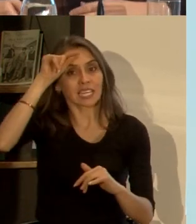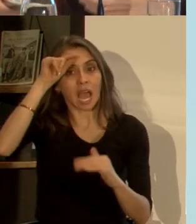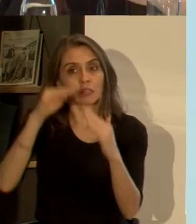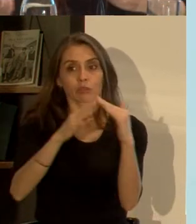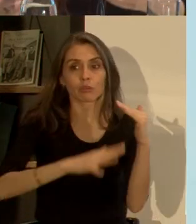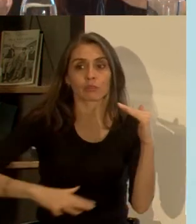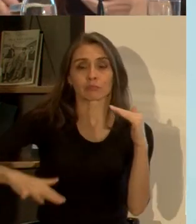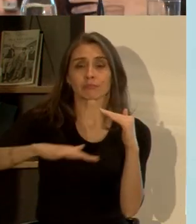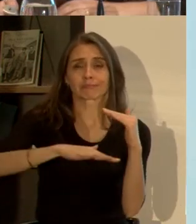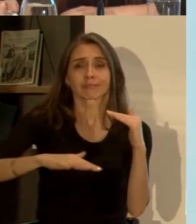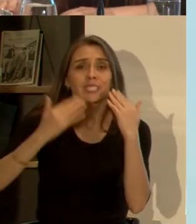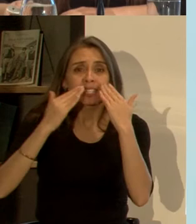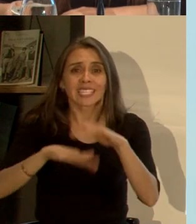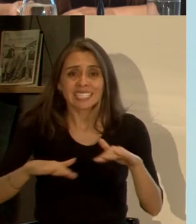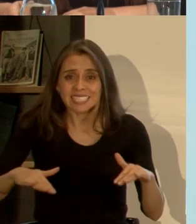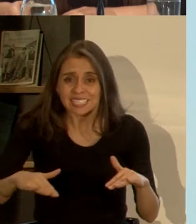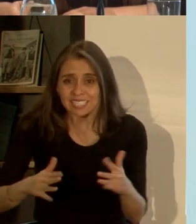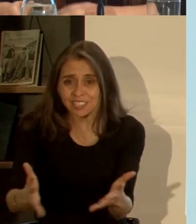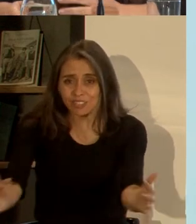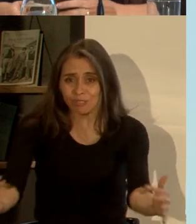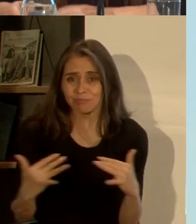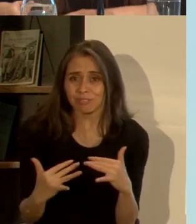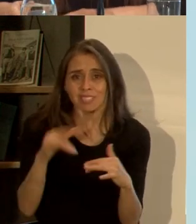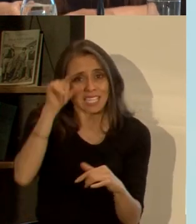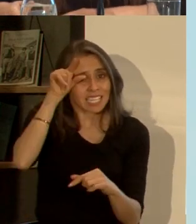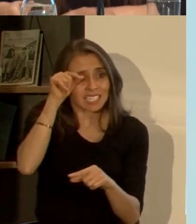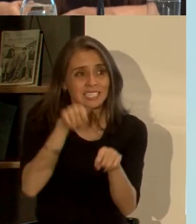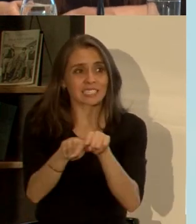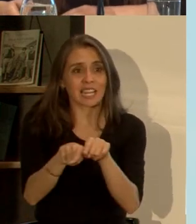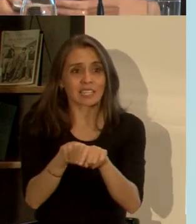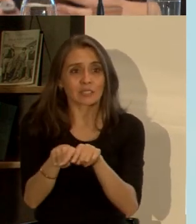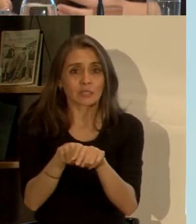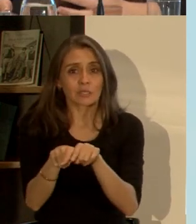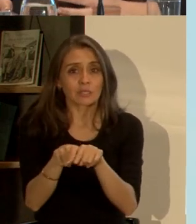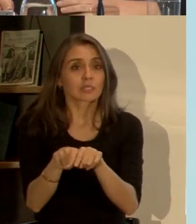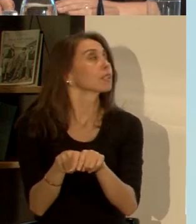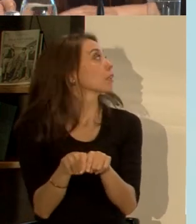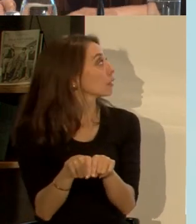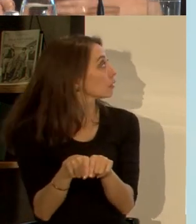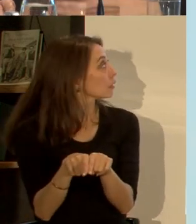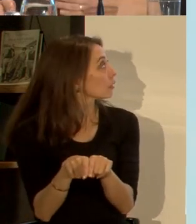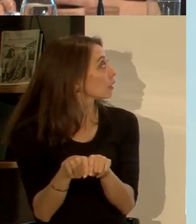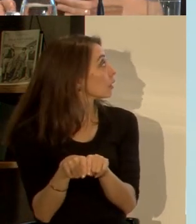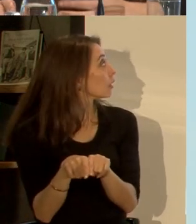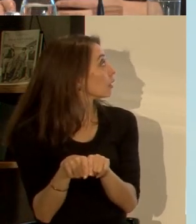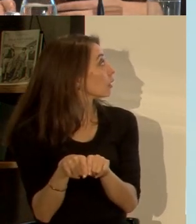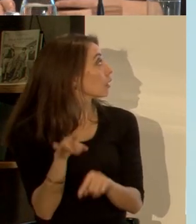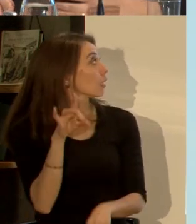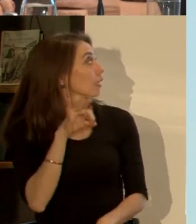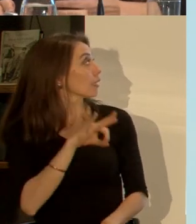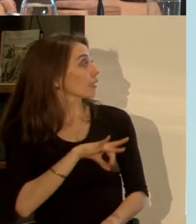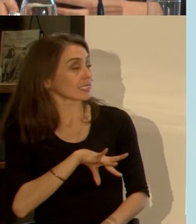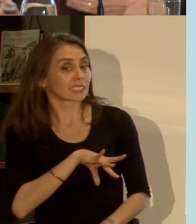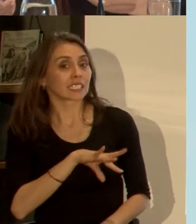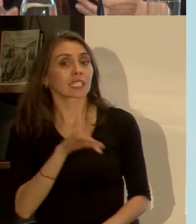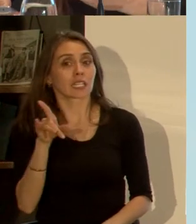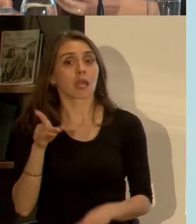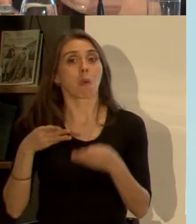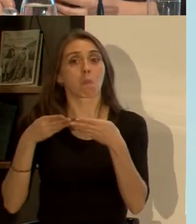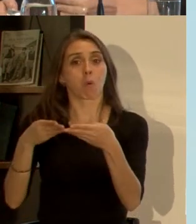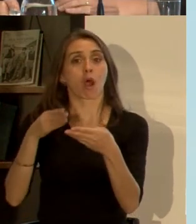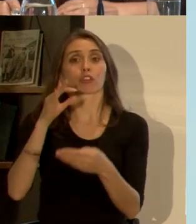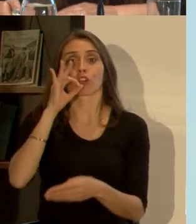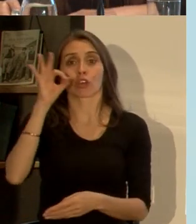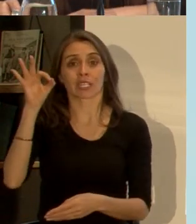barrio donde los niños conviven con estos roedores ya tenemos en Chile o sea no en Chile sino en Puerto Rico pero